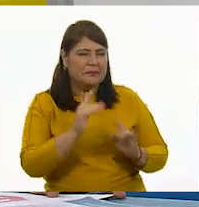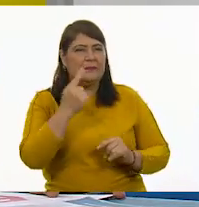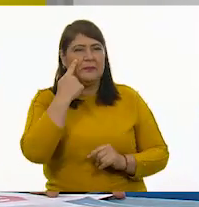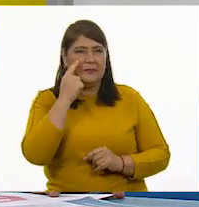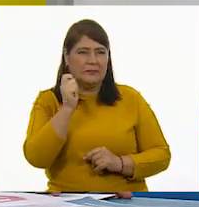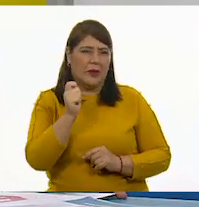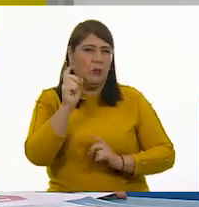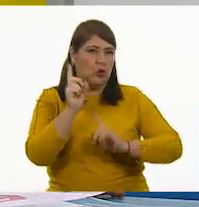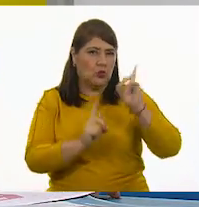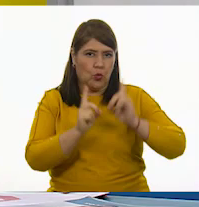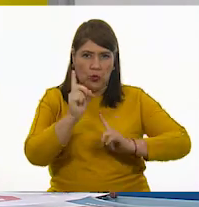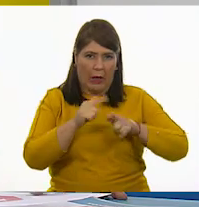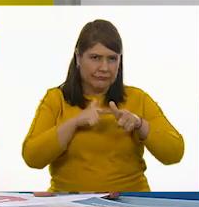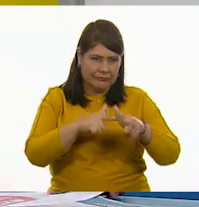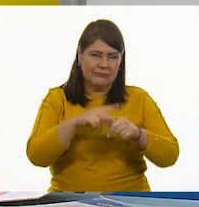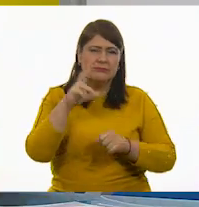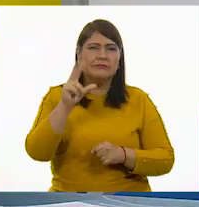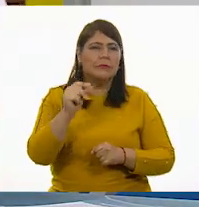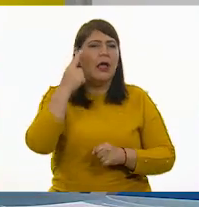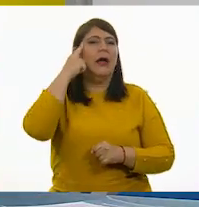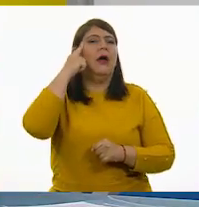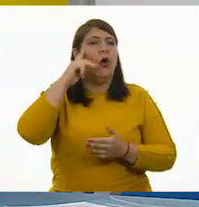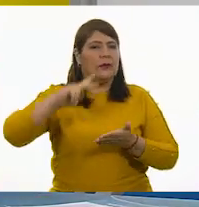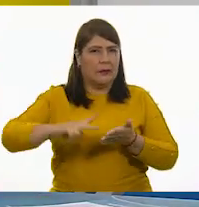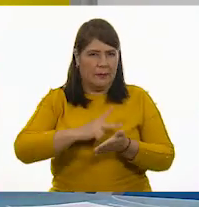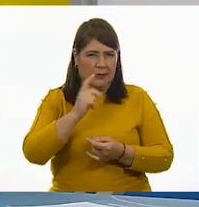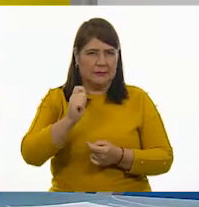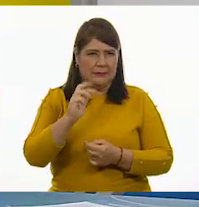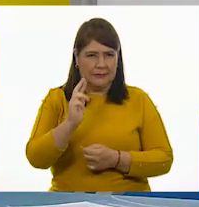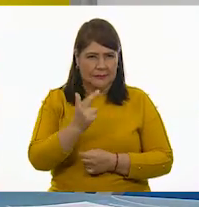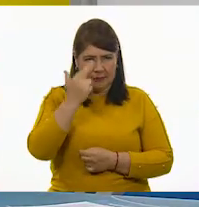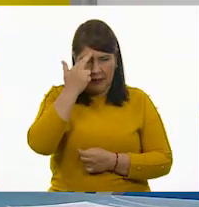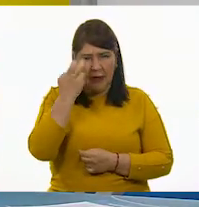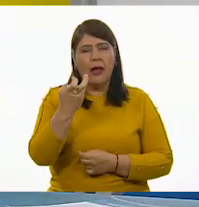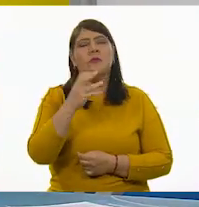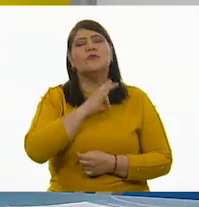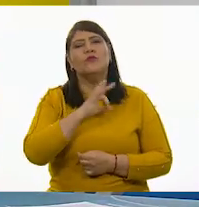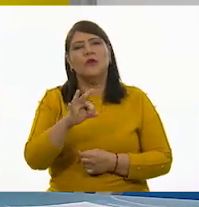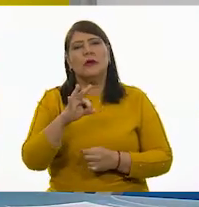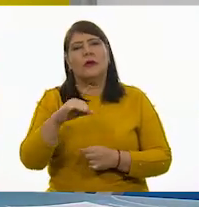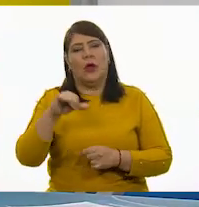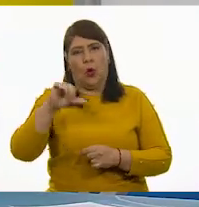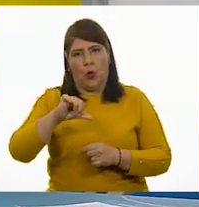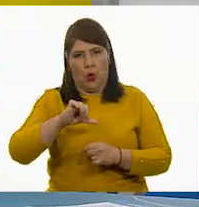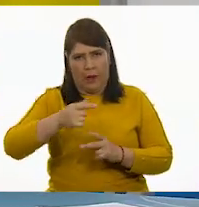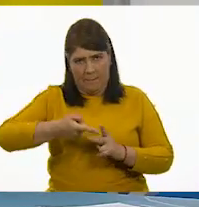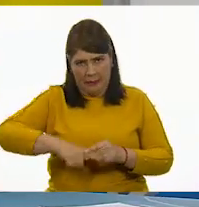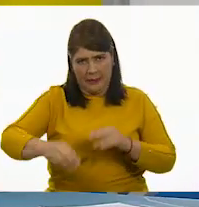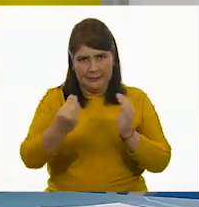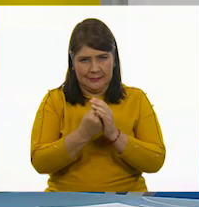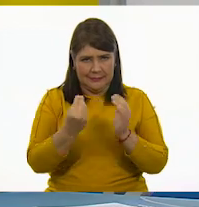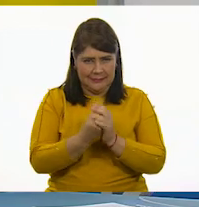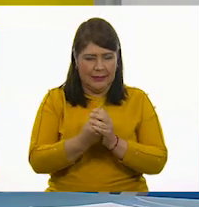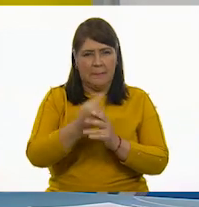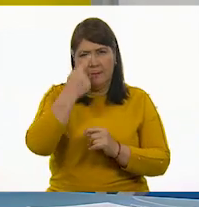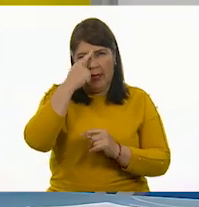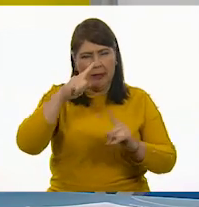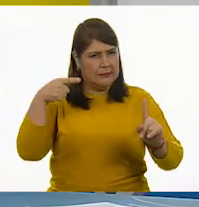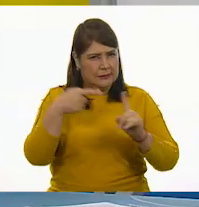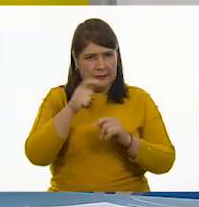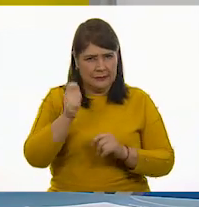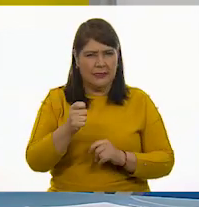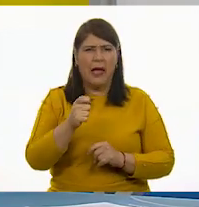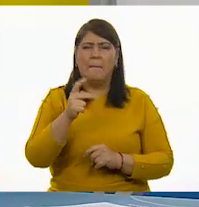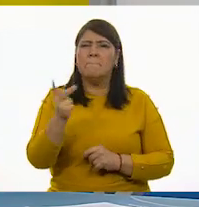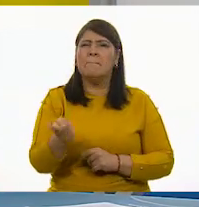esa duda, pues vamos a retomarla para poder después entrar de lleno a la clase que hoy corresponde. Perfecto. Y la